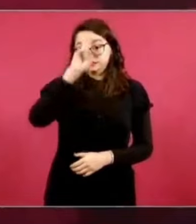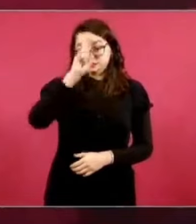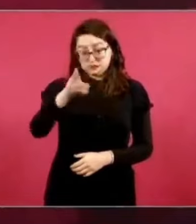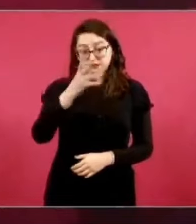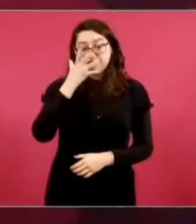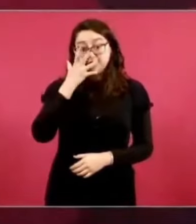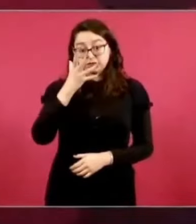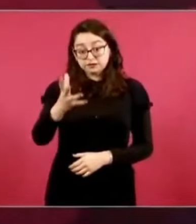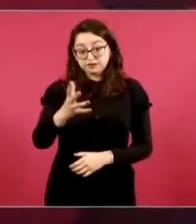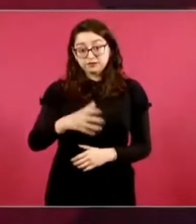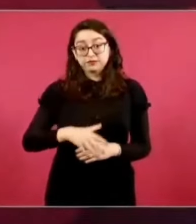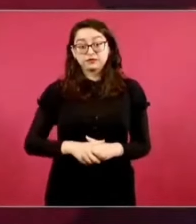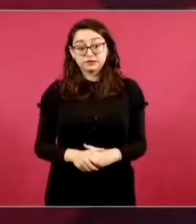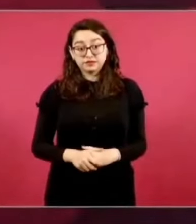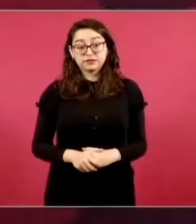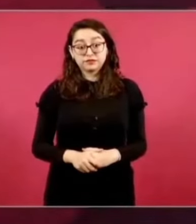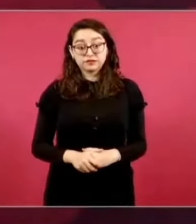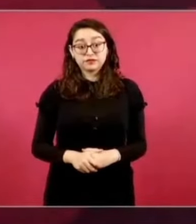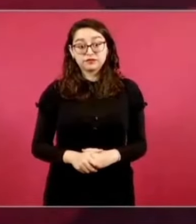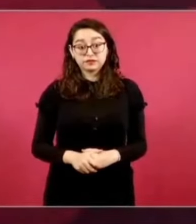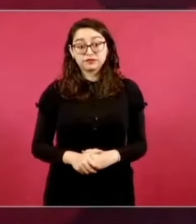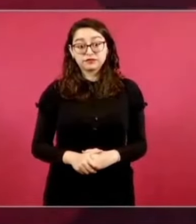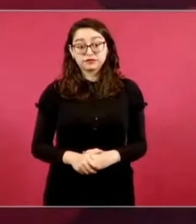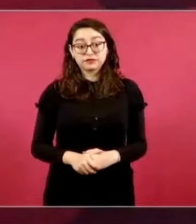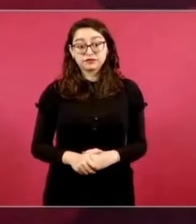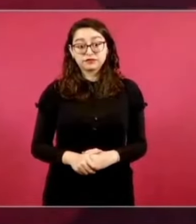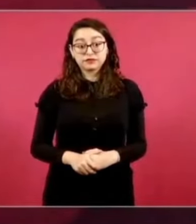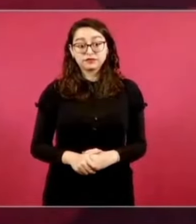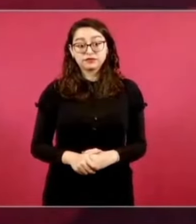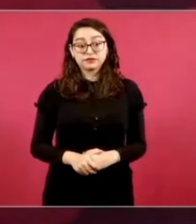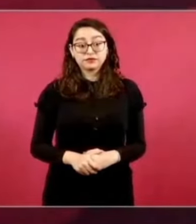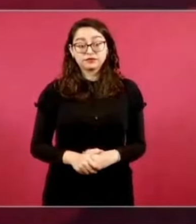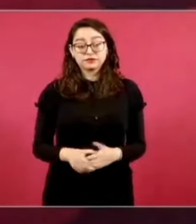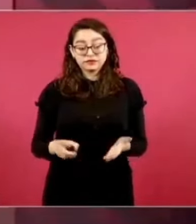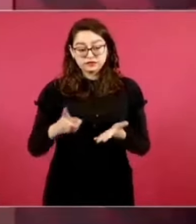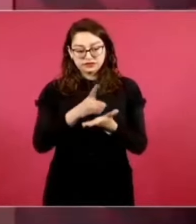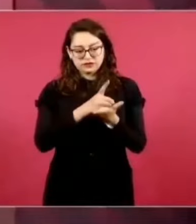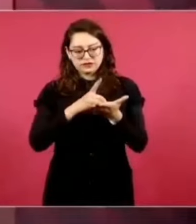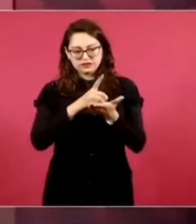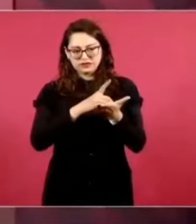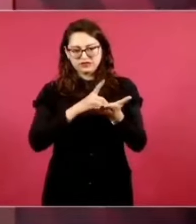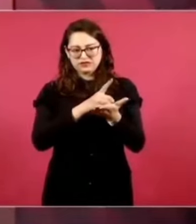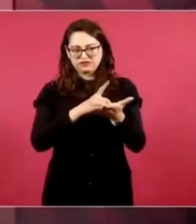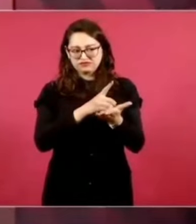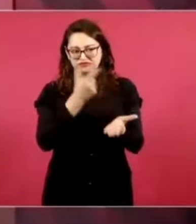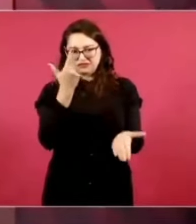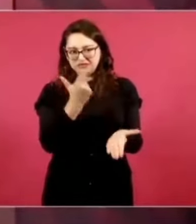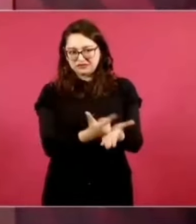En el caso de estas drogas que son